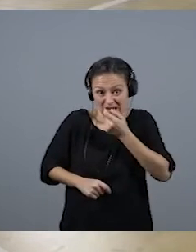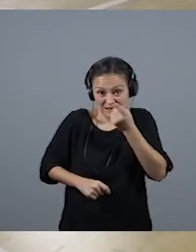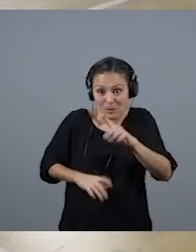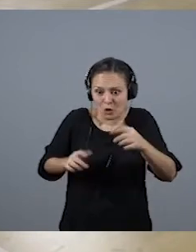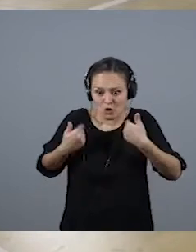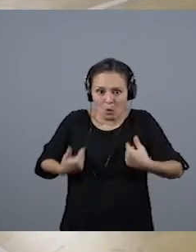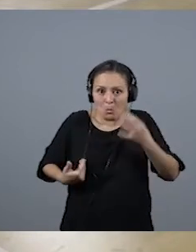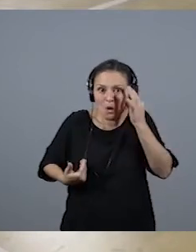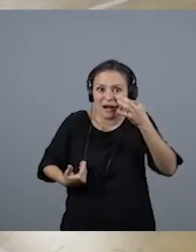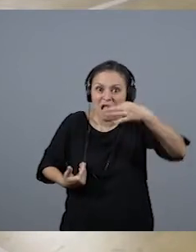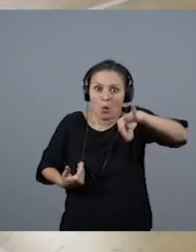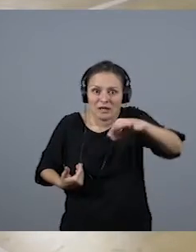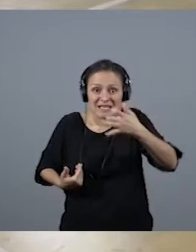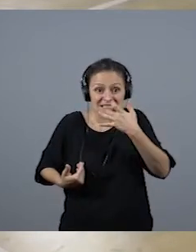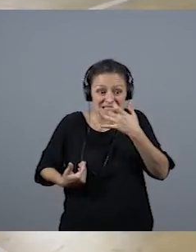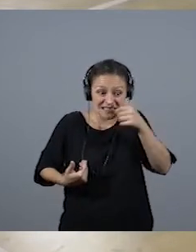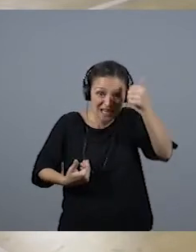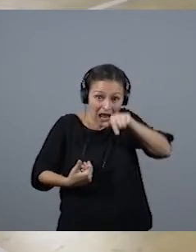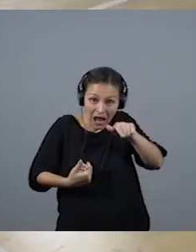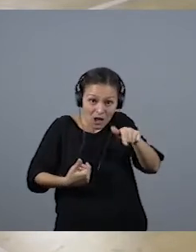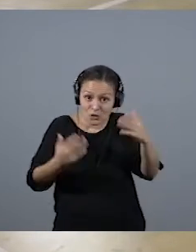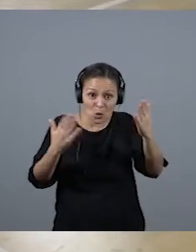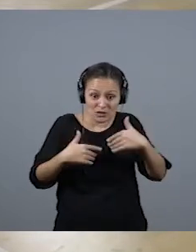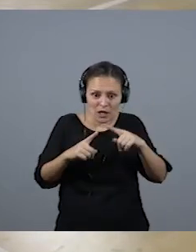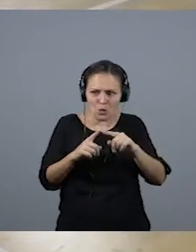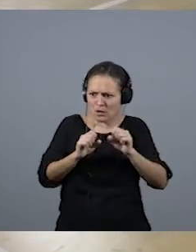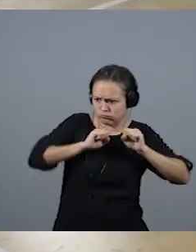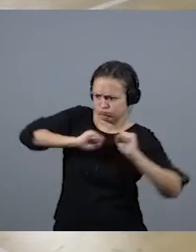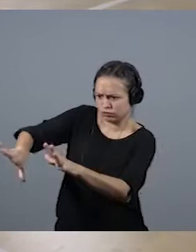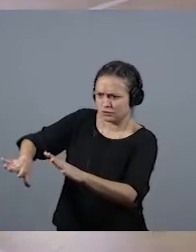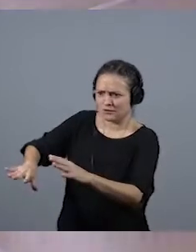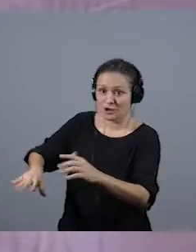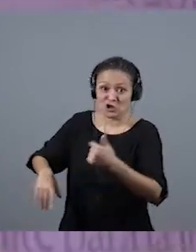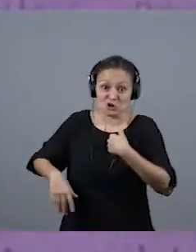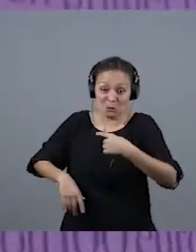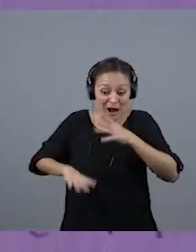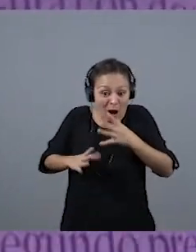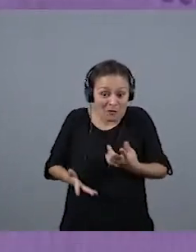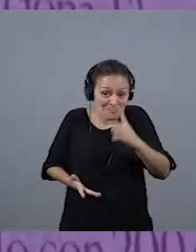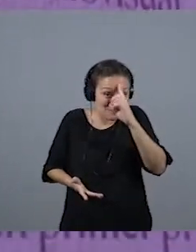Y si no fue porque Marcelo Ojeda lo quitó, cual saco de papas, pues no sé dónde hubiera estado.